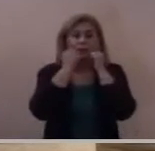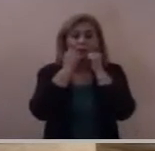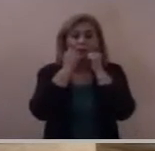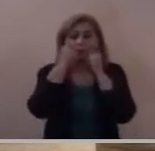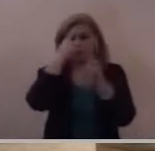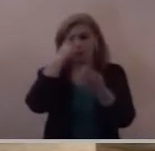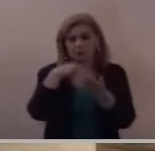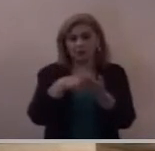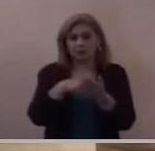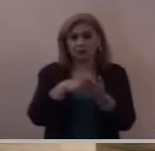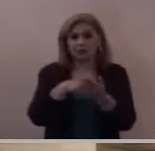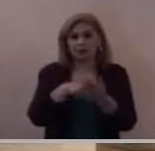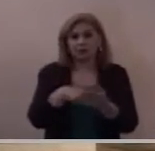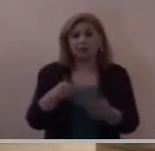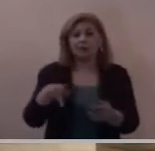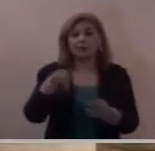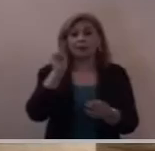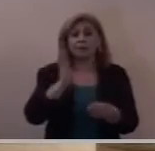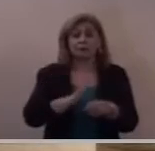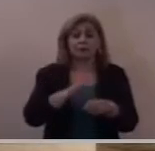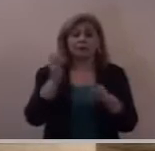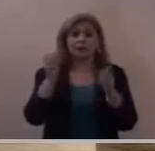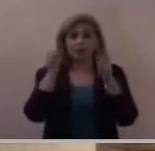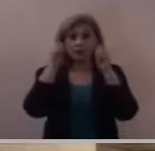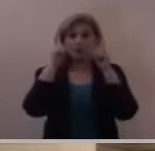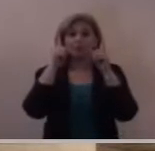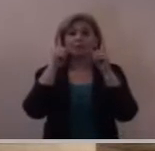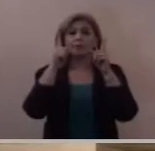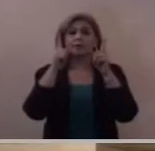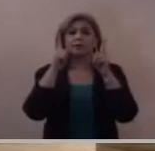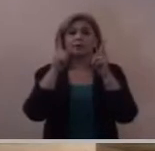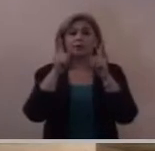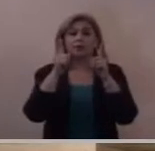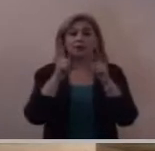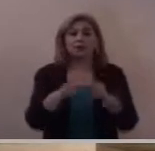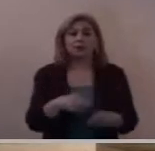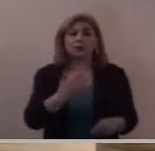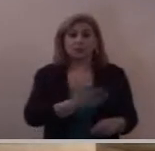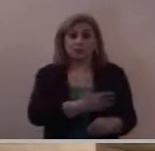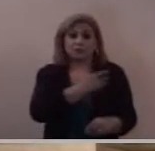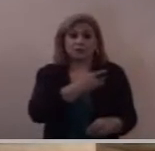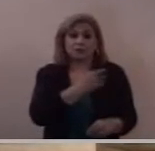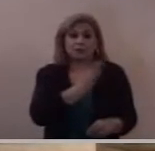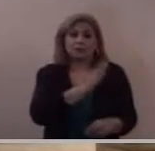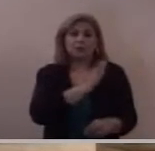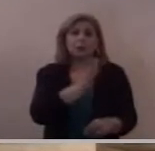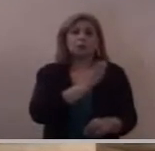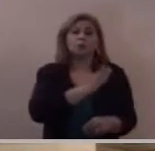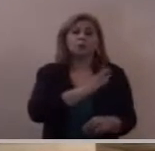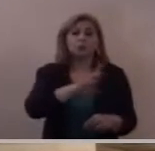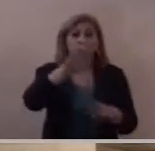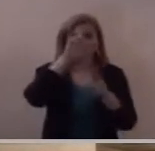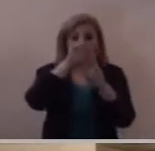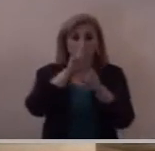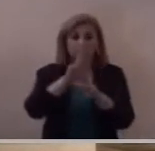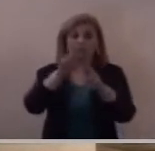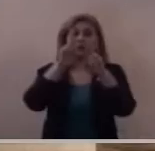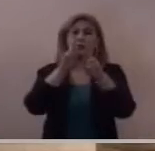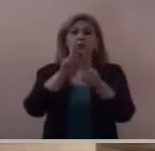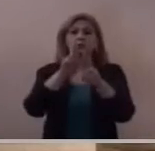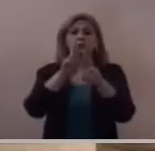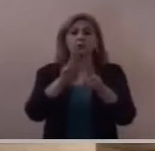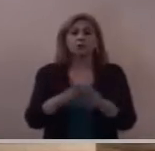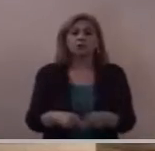pero lo que más me admira es la sensibilidad del respeto a la